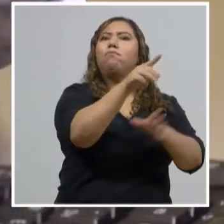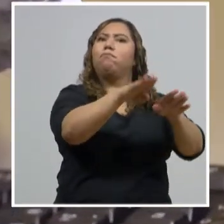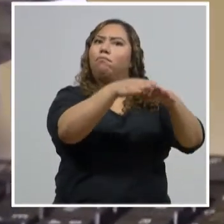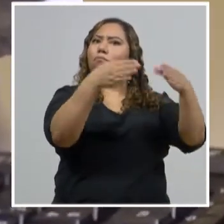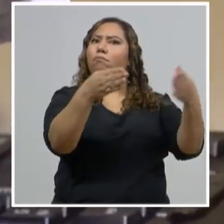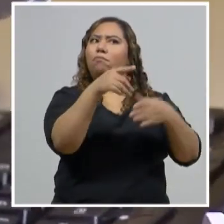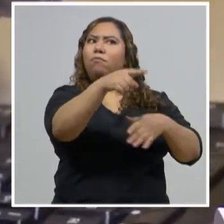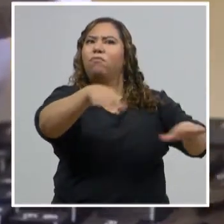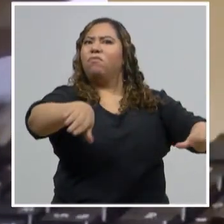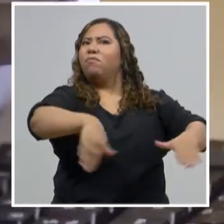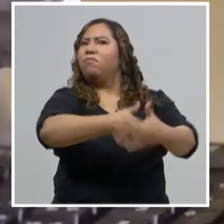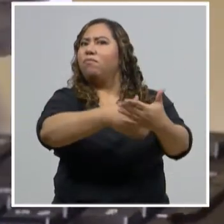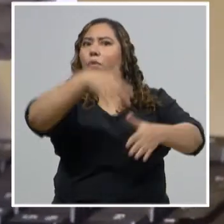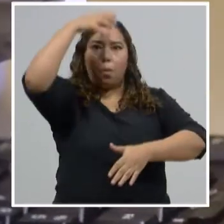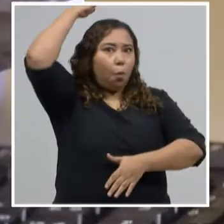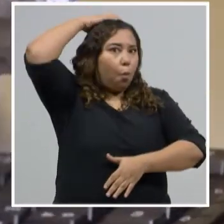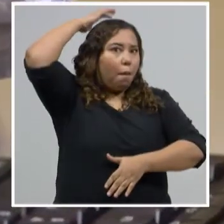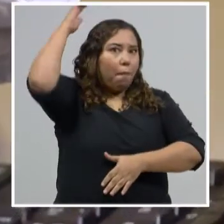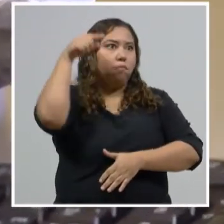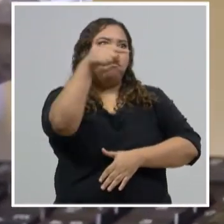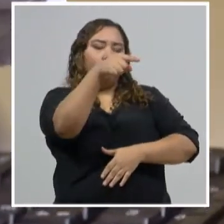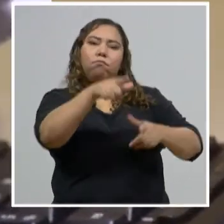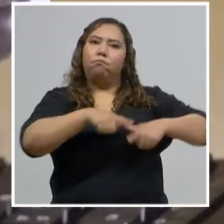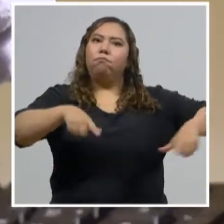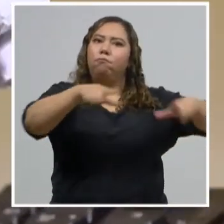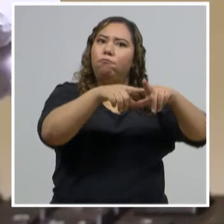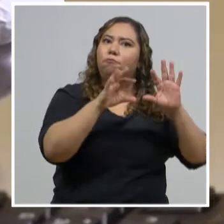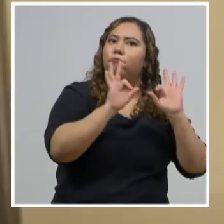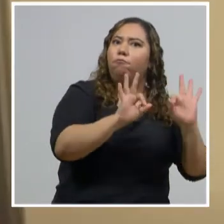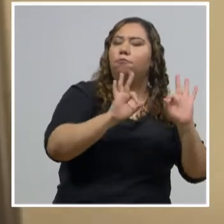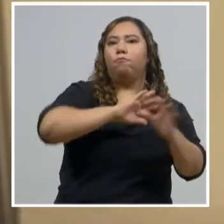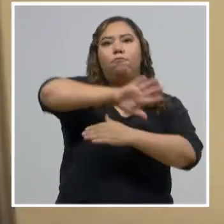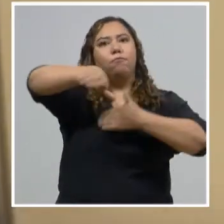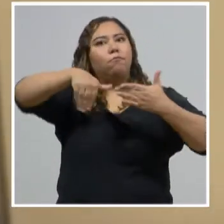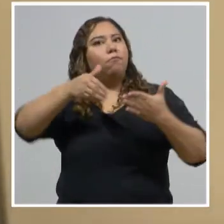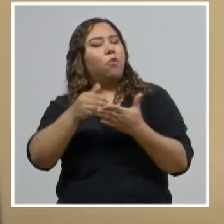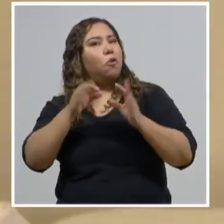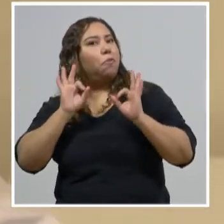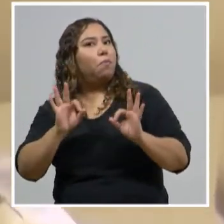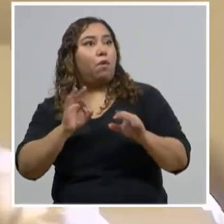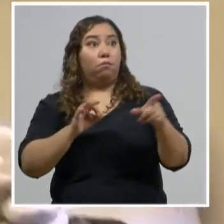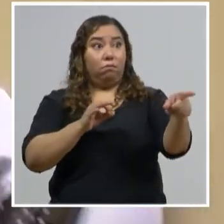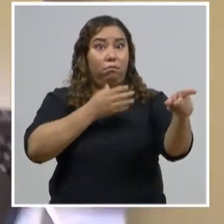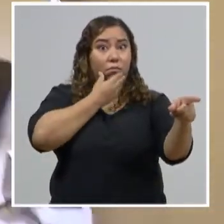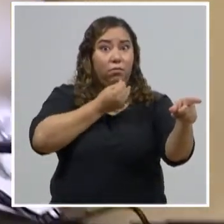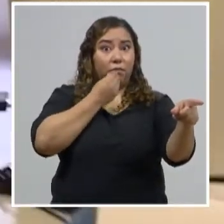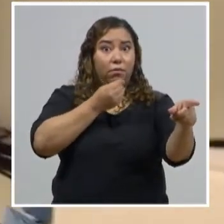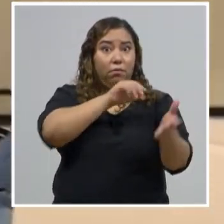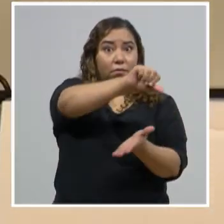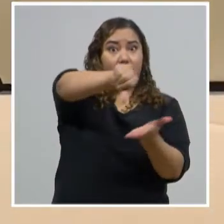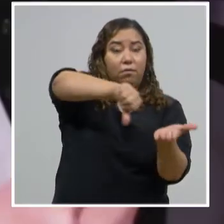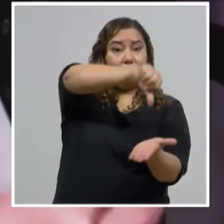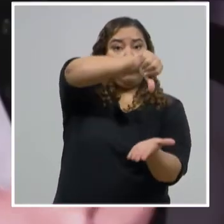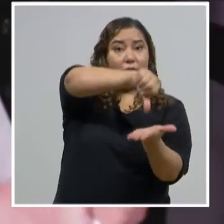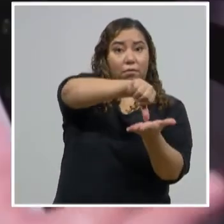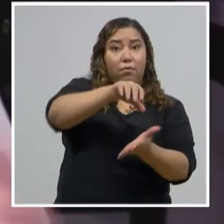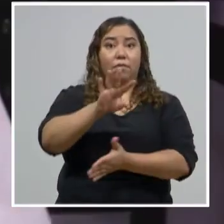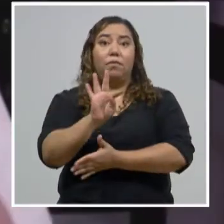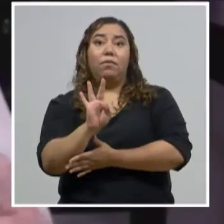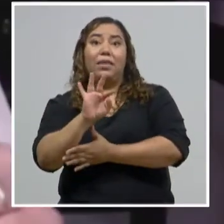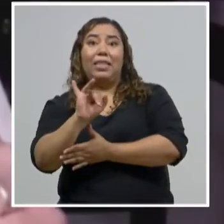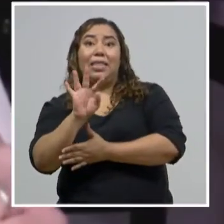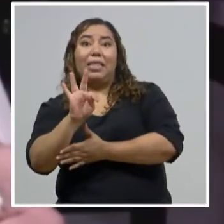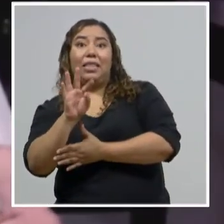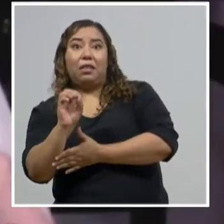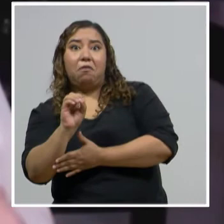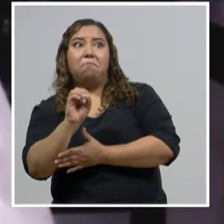Esto es lo que tenemos que estar haciendo todos. Gracias al alcalde. Y también tenemos al alcalde de Calidonia, en San Pedro,